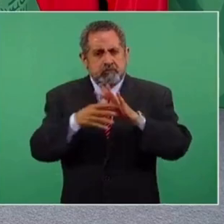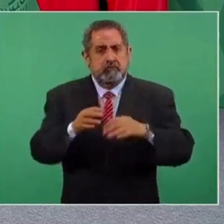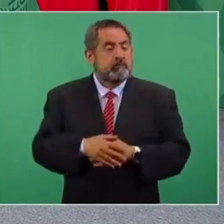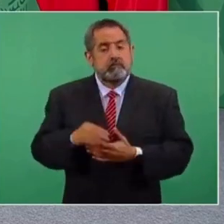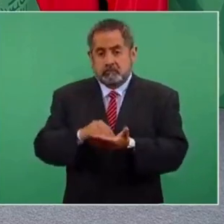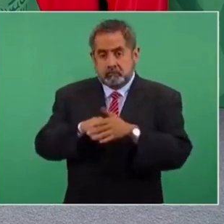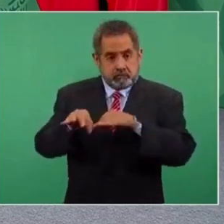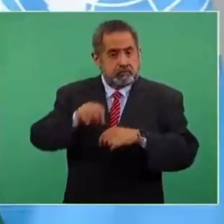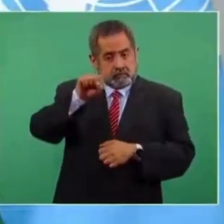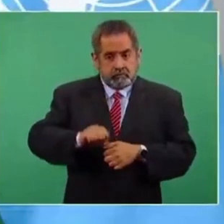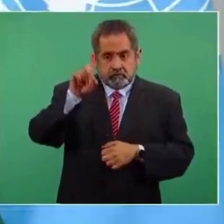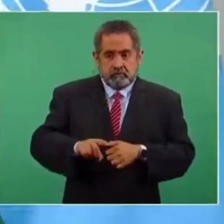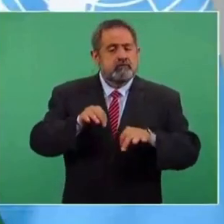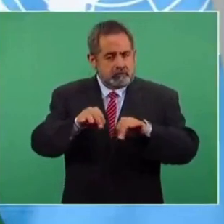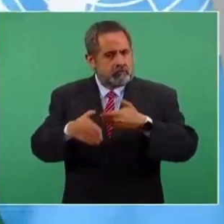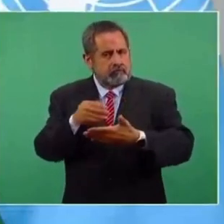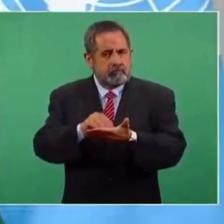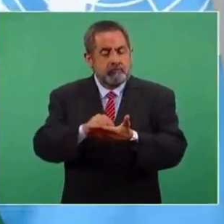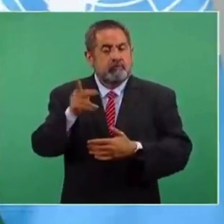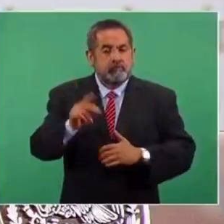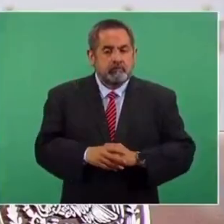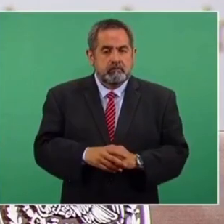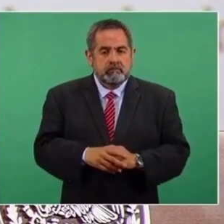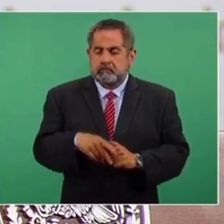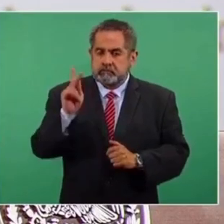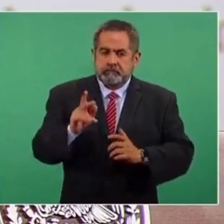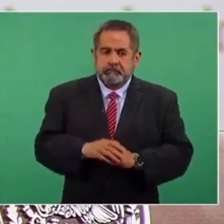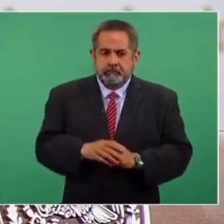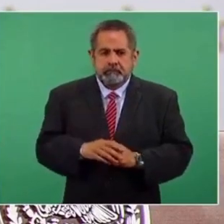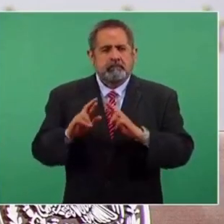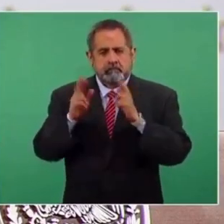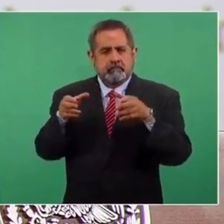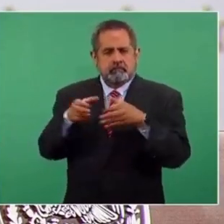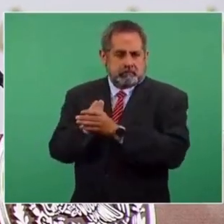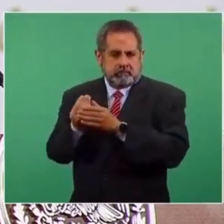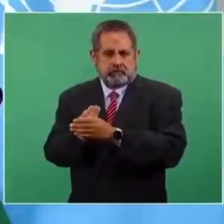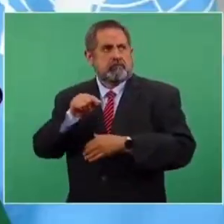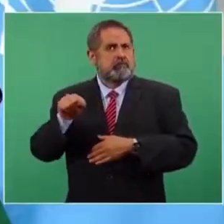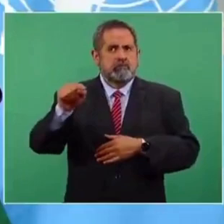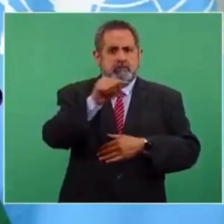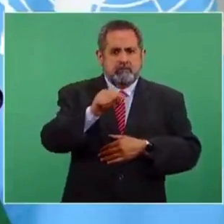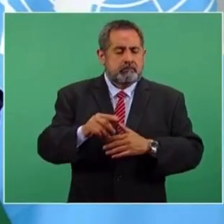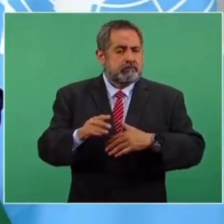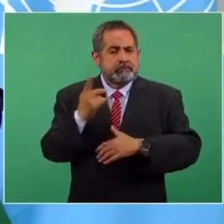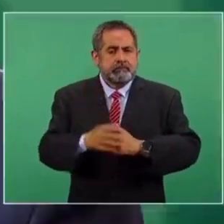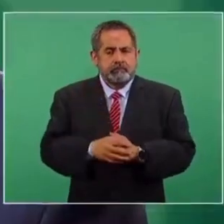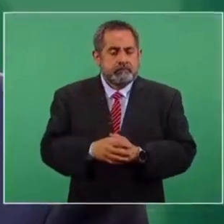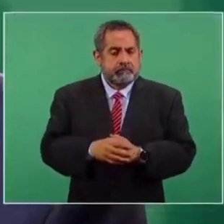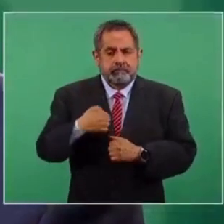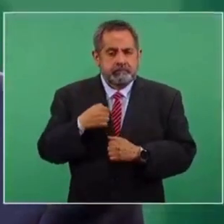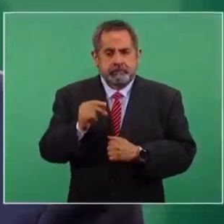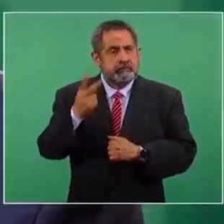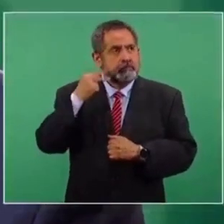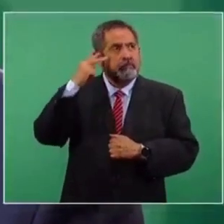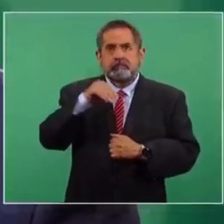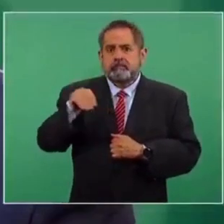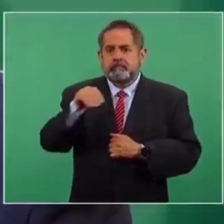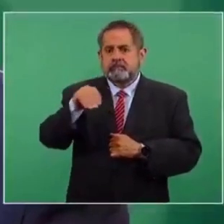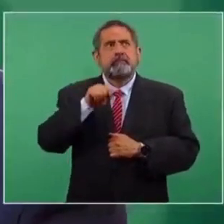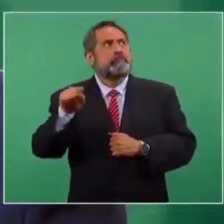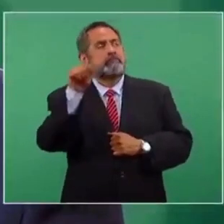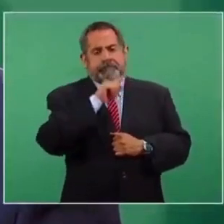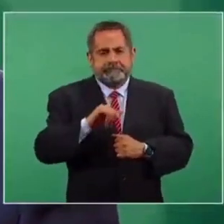voy a seguir trabajando sábado y domingo, pero nada más en reuniones cerradas, porque no voy a hacer giras,